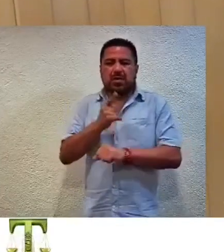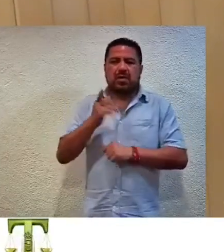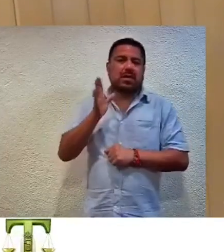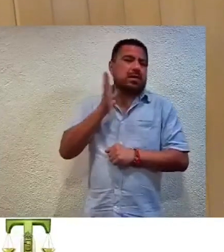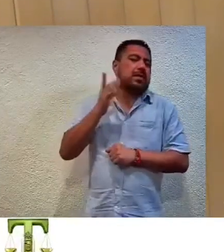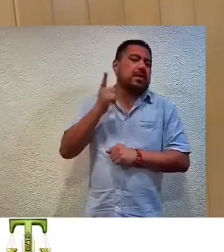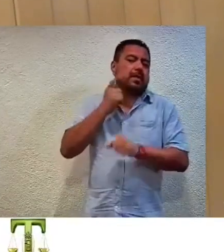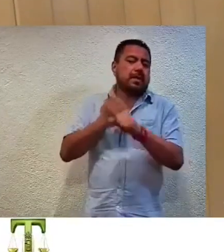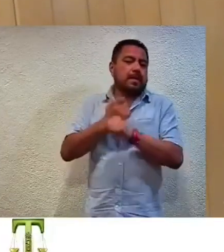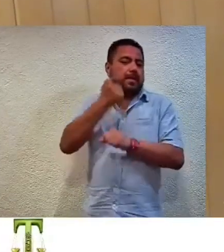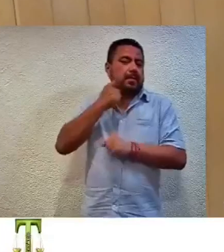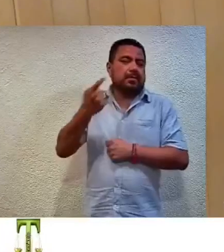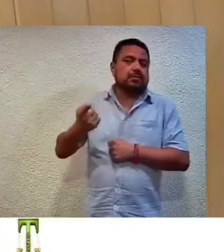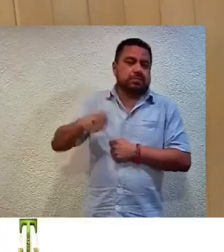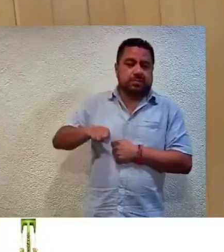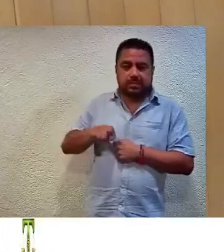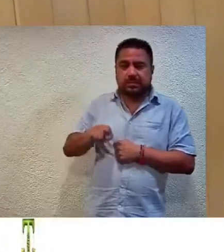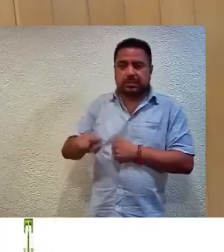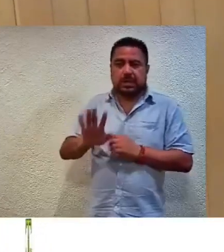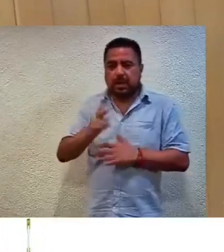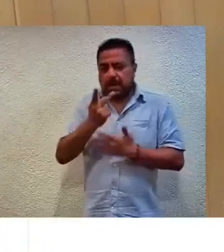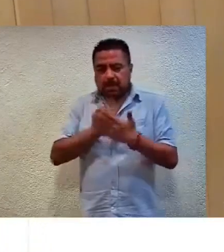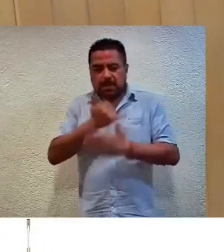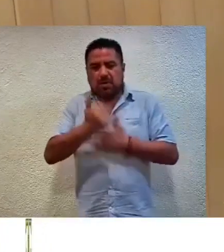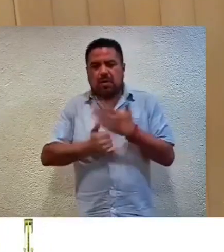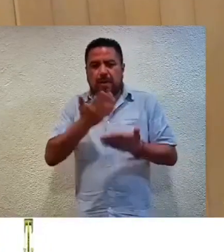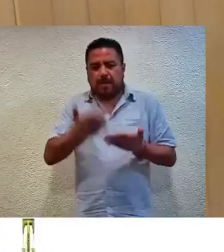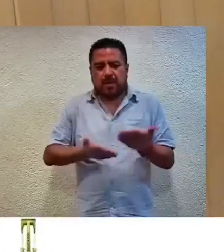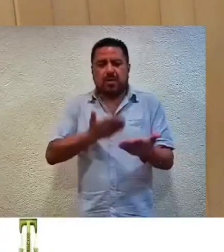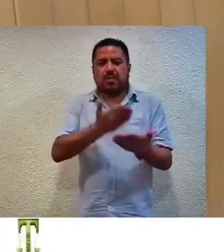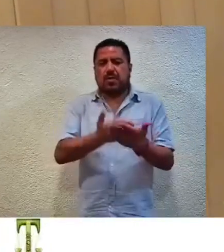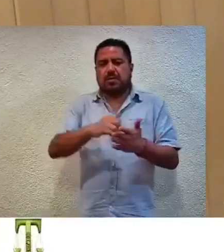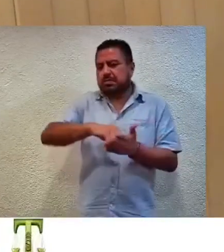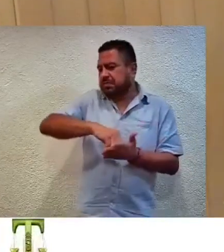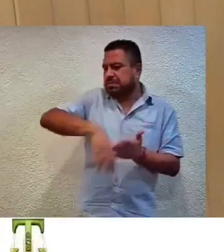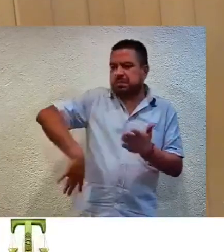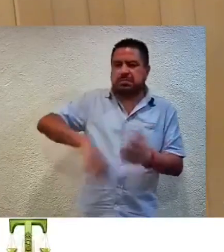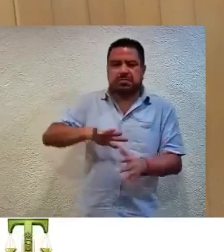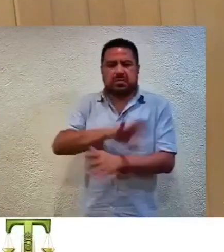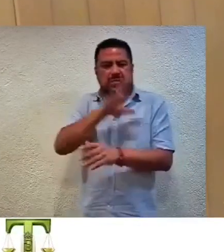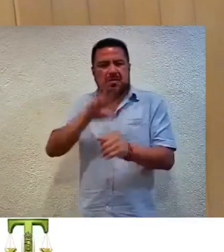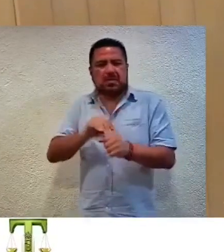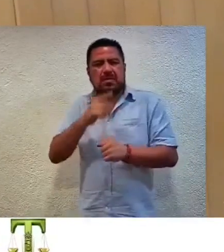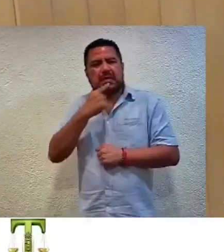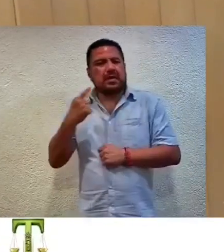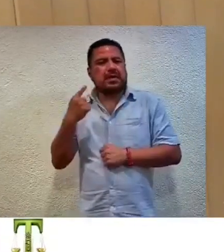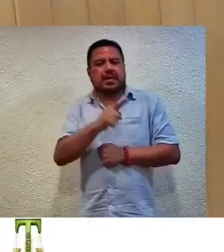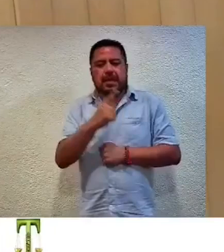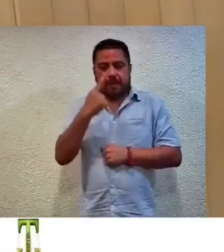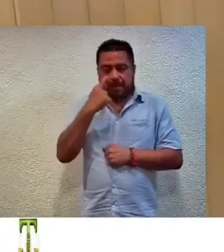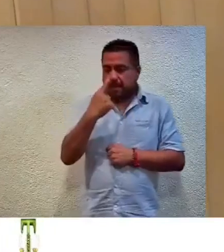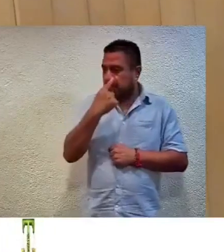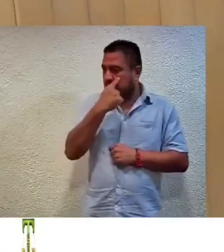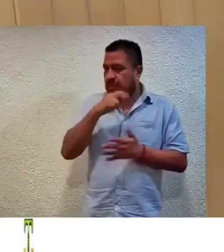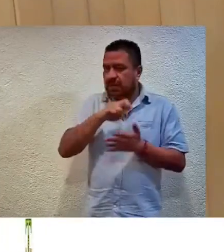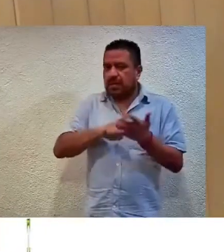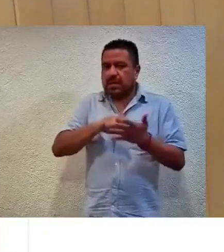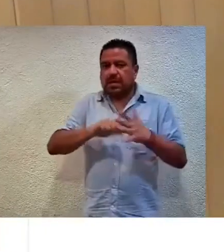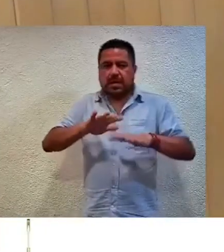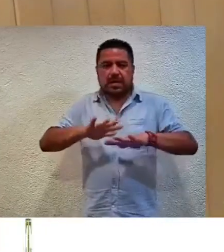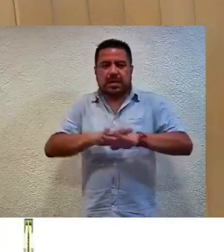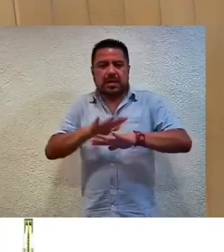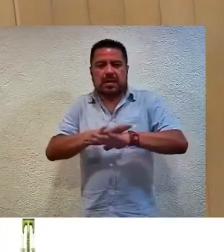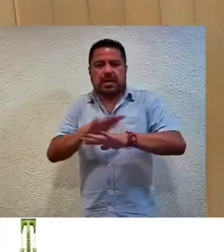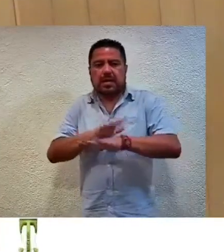del Estado de Guerrero. En el proyecto de cuentas se propone desechar de plano las demandas al considerarse que se actualiza el supuesto de